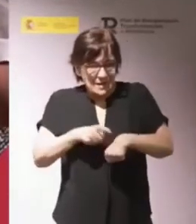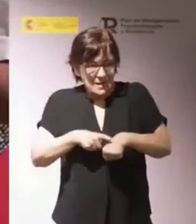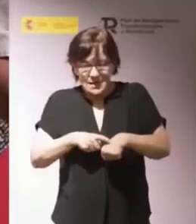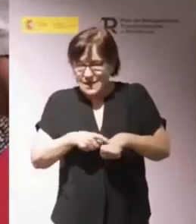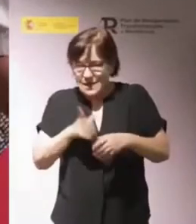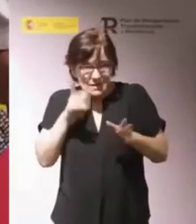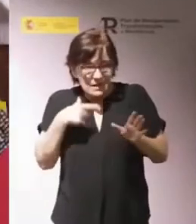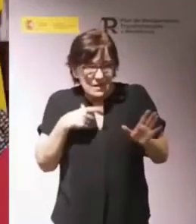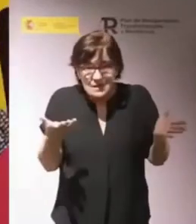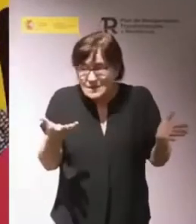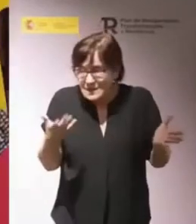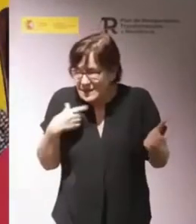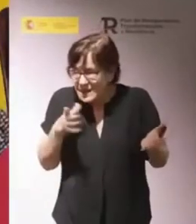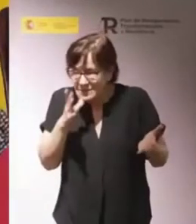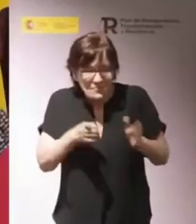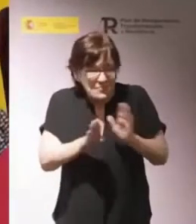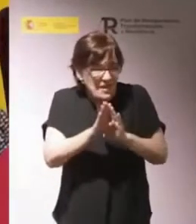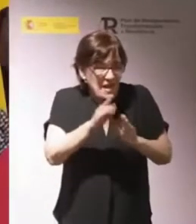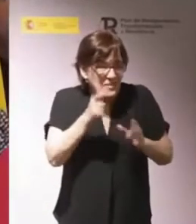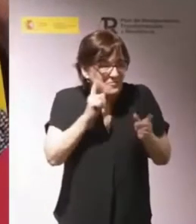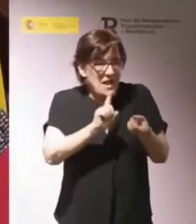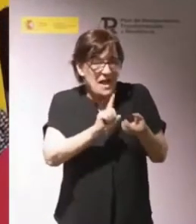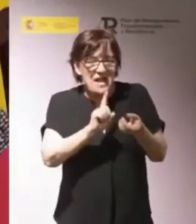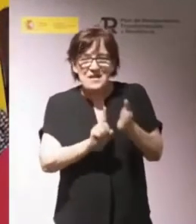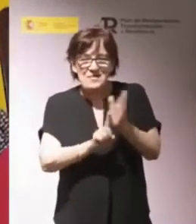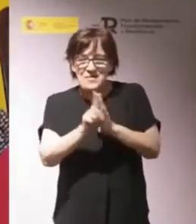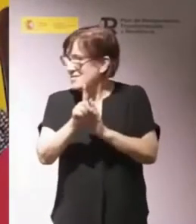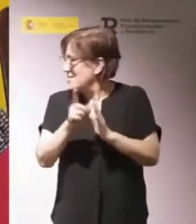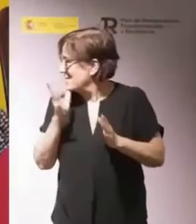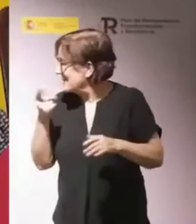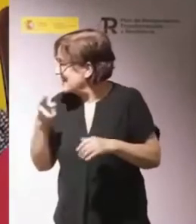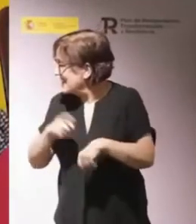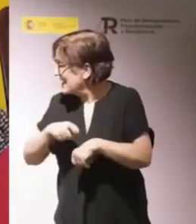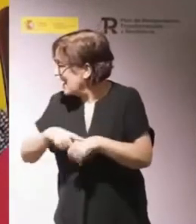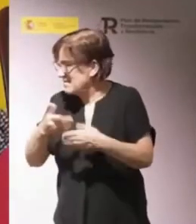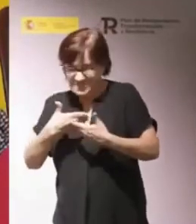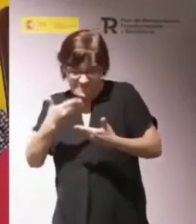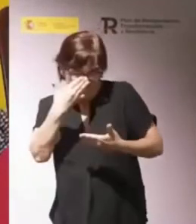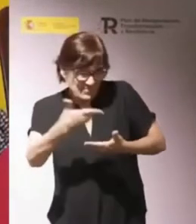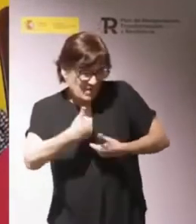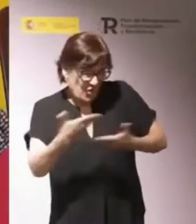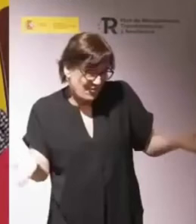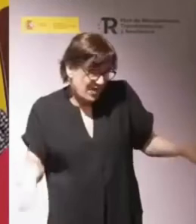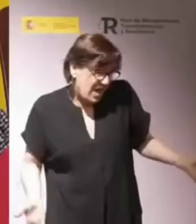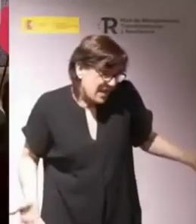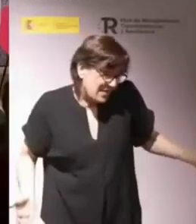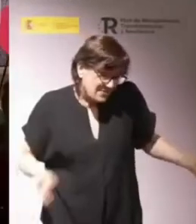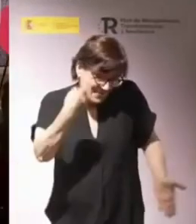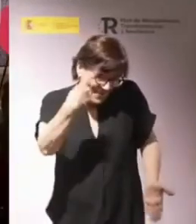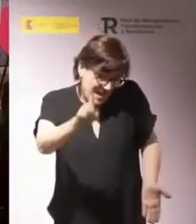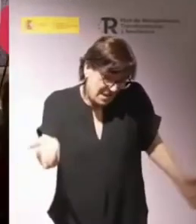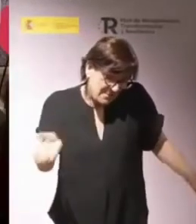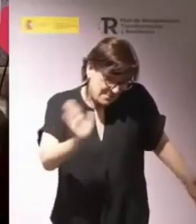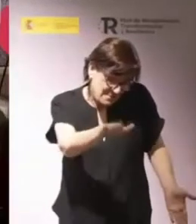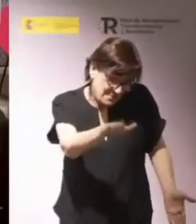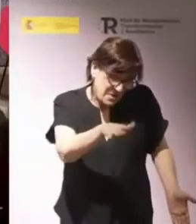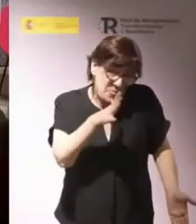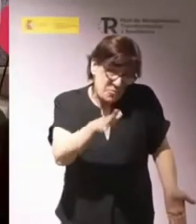la palabra. Hay que desarrollar un cambio en la cultura. Ya sabes que como hay confianza... Es lo que hay.